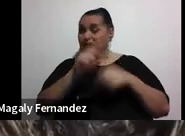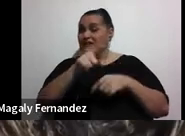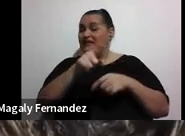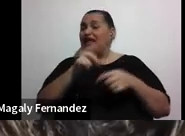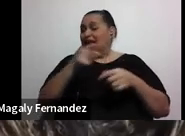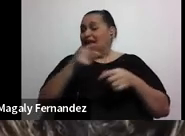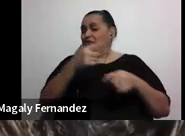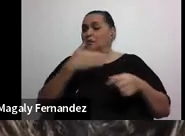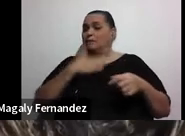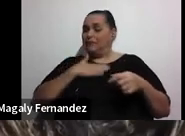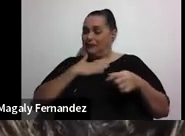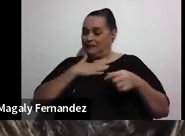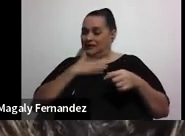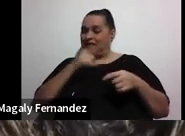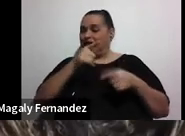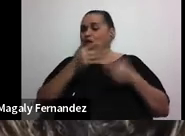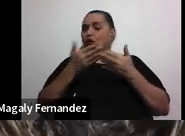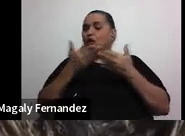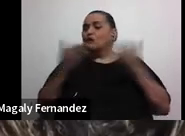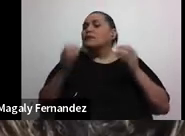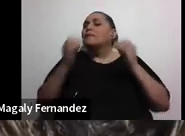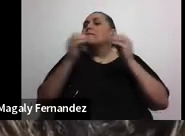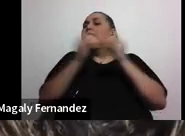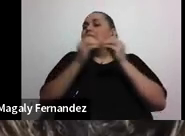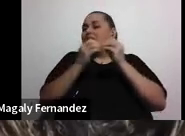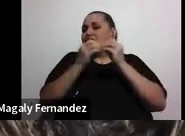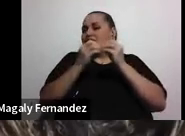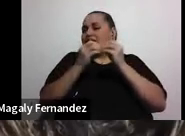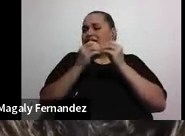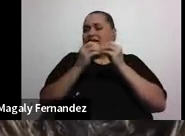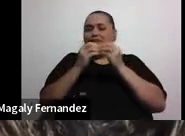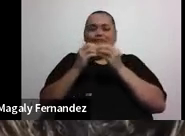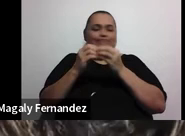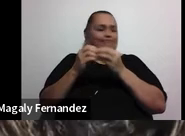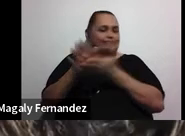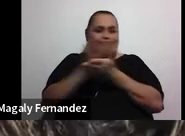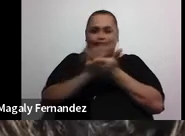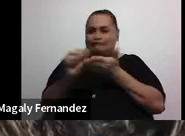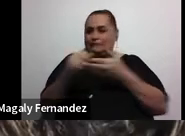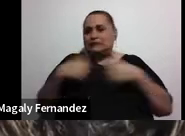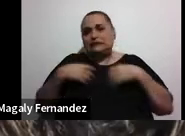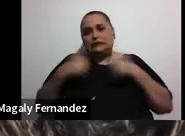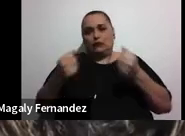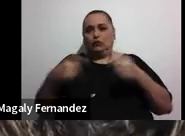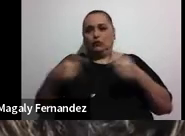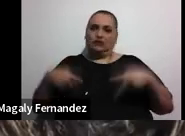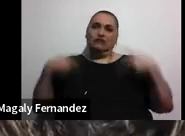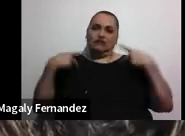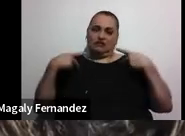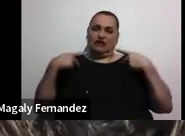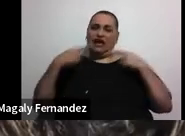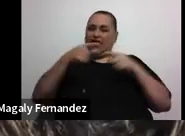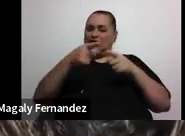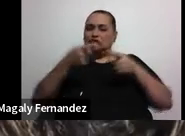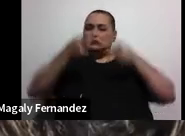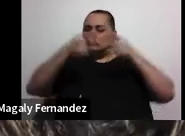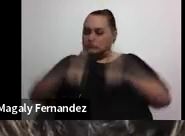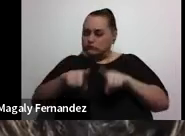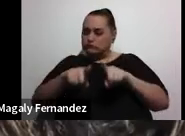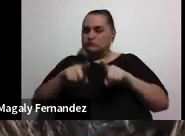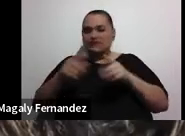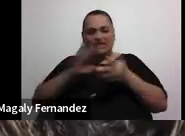mí es de las cosas que más nos pueden llegar a quitar la salud de nuestra vida. Es de las cosas que más nos pueden quitar el bienestar.